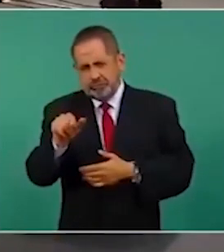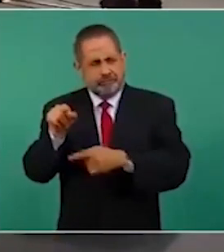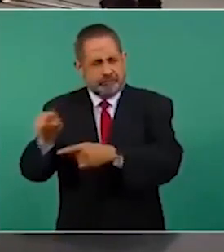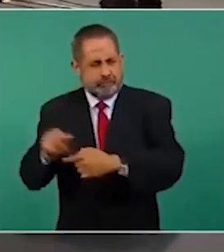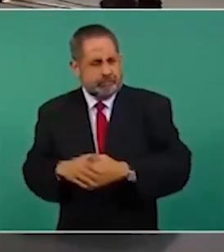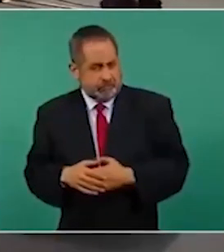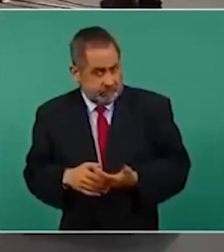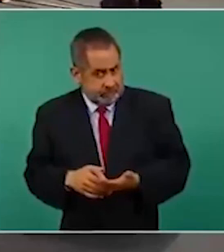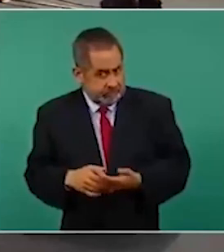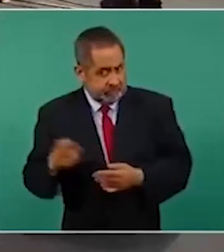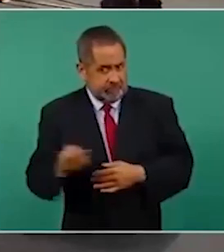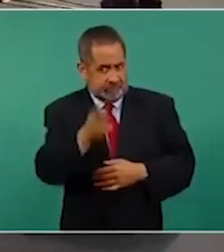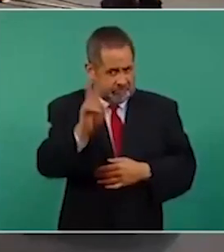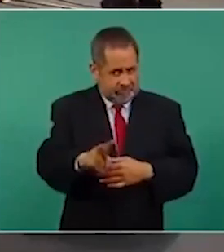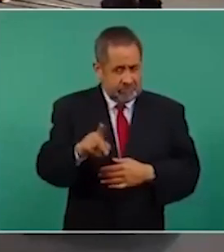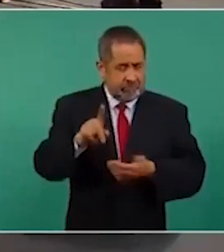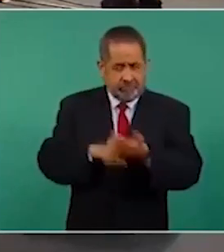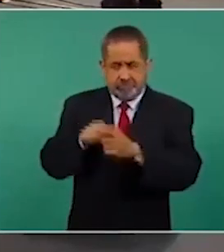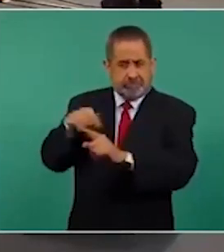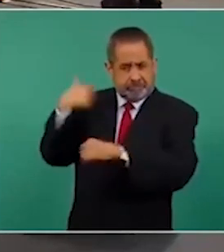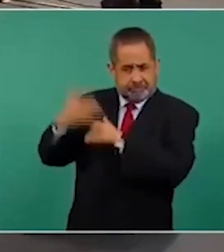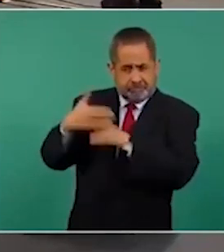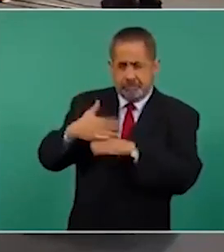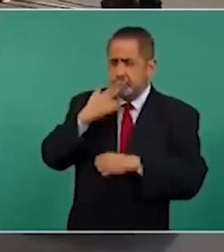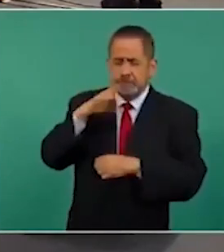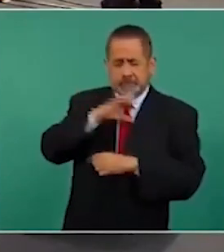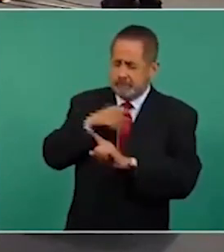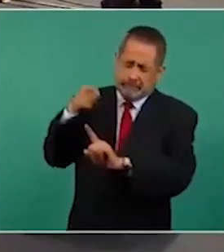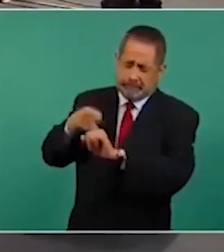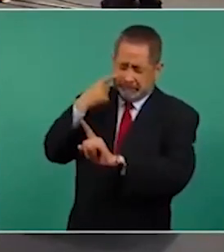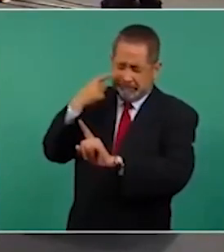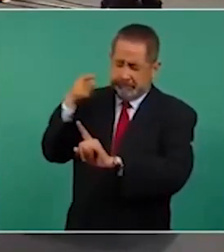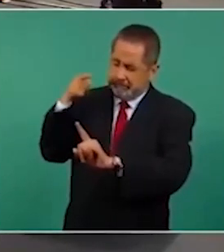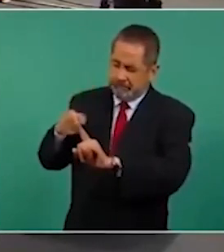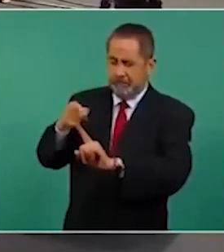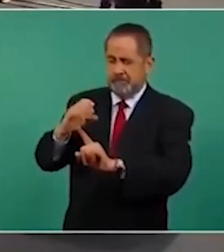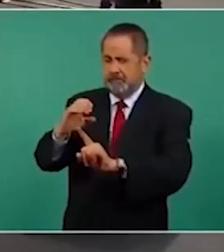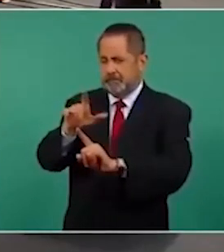pregunta es, ¿se puede afirmar que Claudia es su preferida para sucederla?